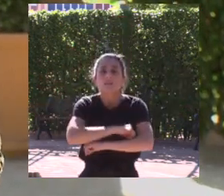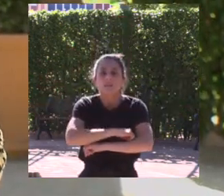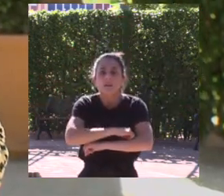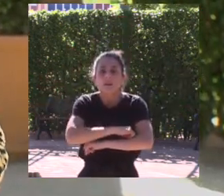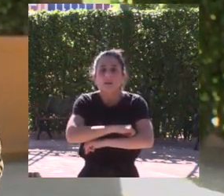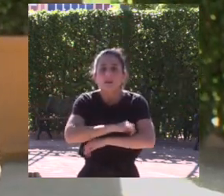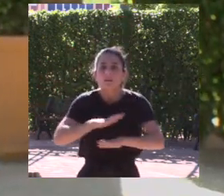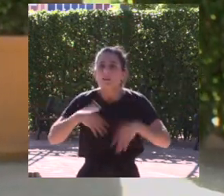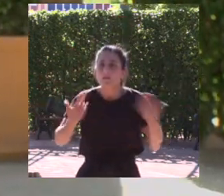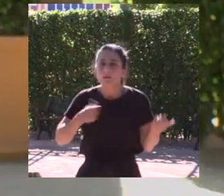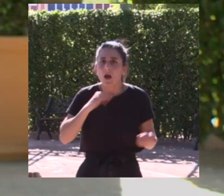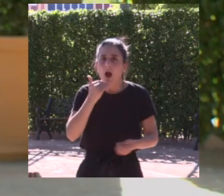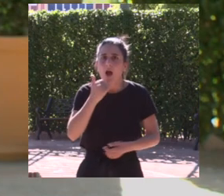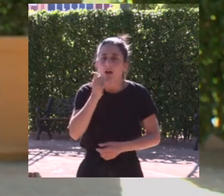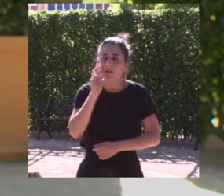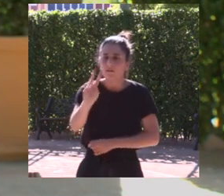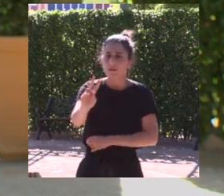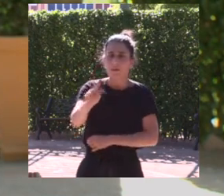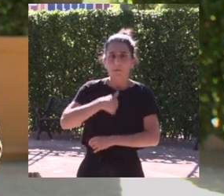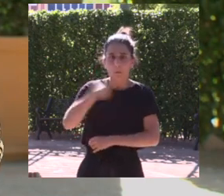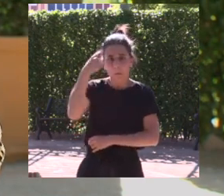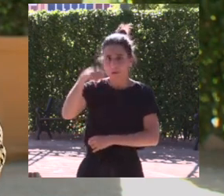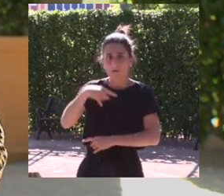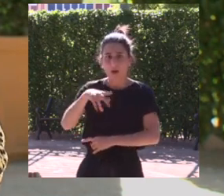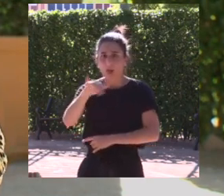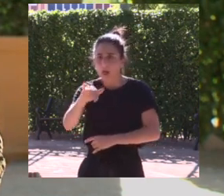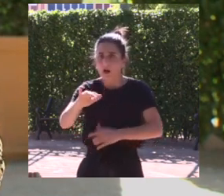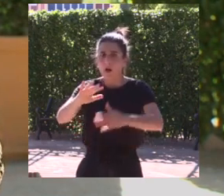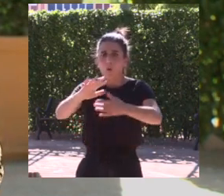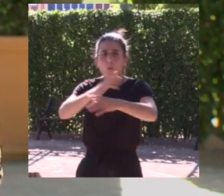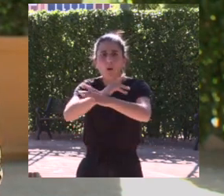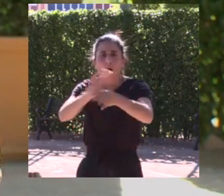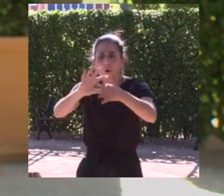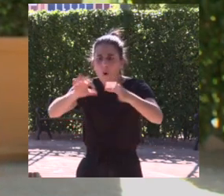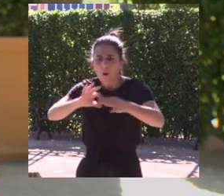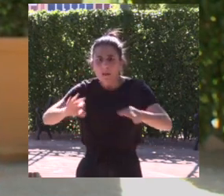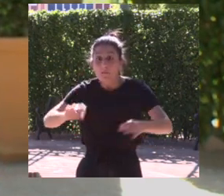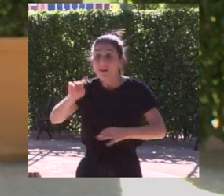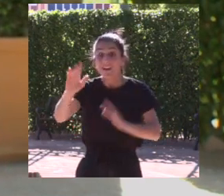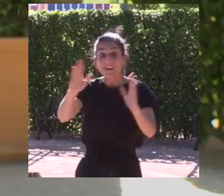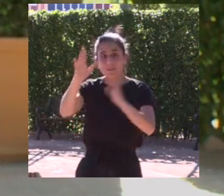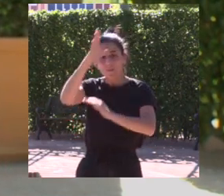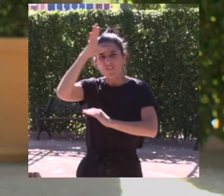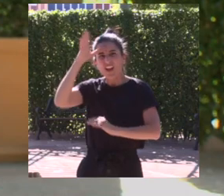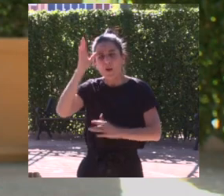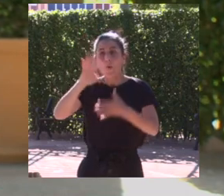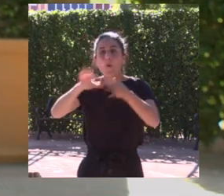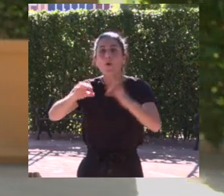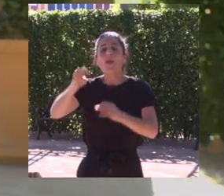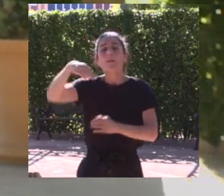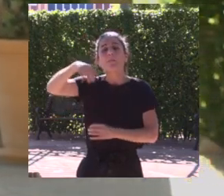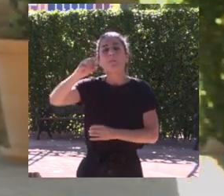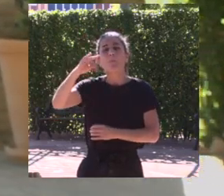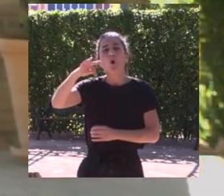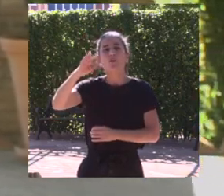y de repente me enseñaron algo que yo no sabía que existía y eran los Juegos Olímpicos. Aquel verano se celebraban los Juegos